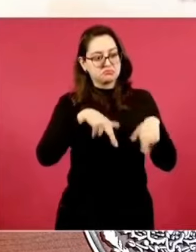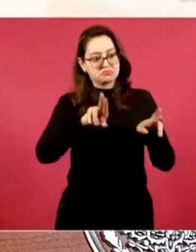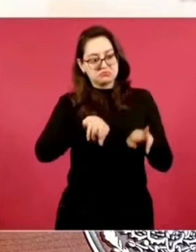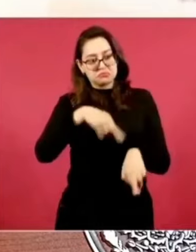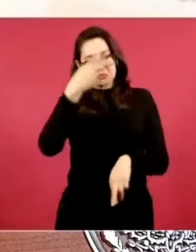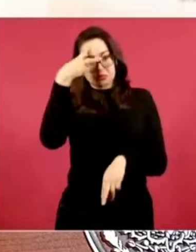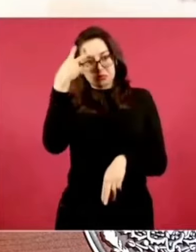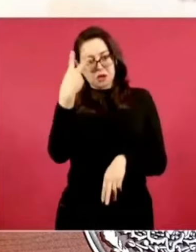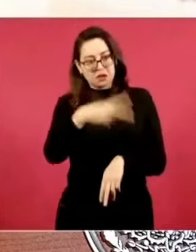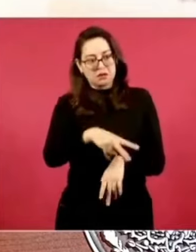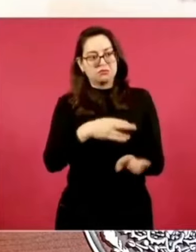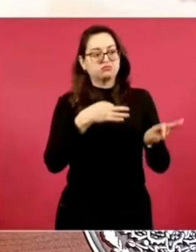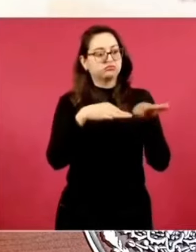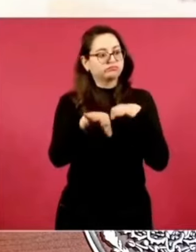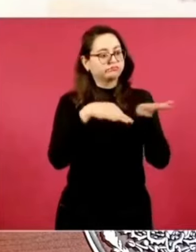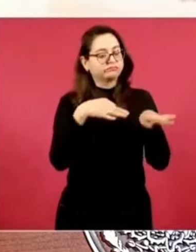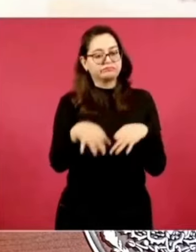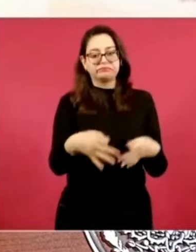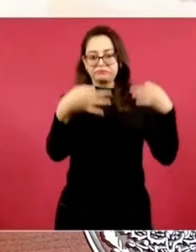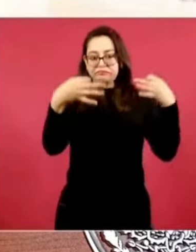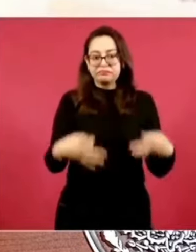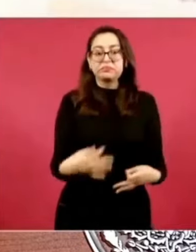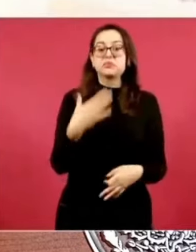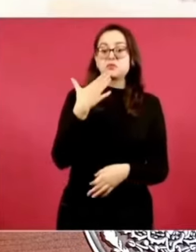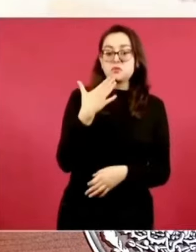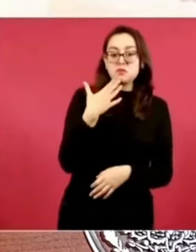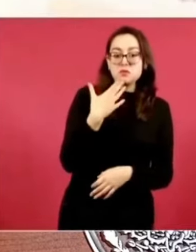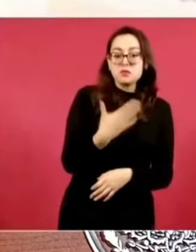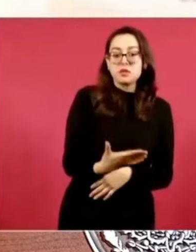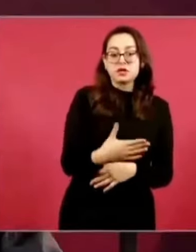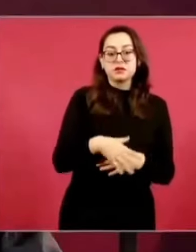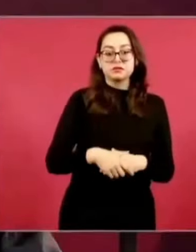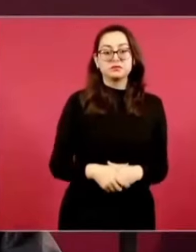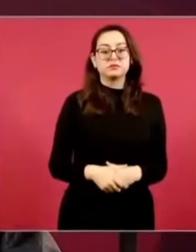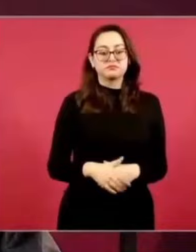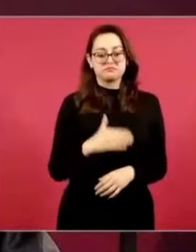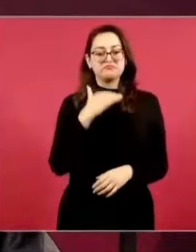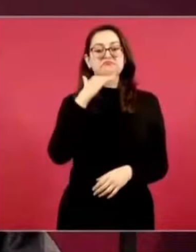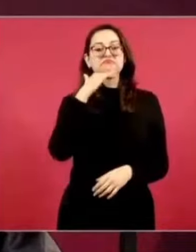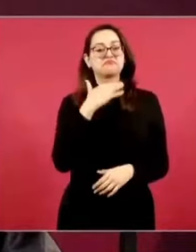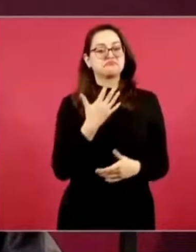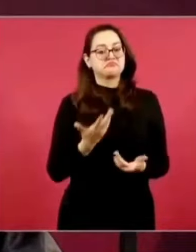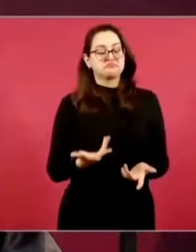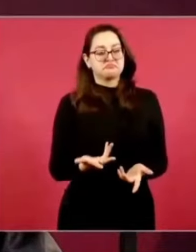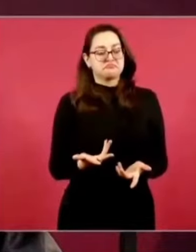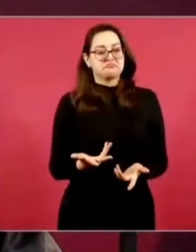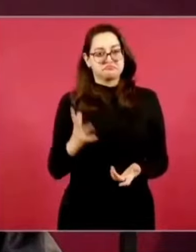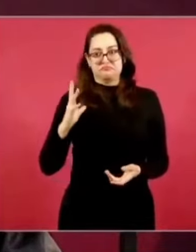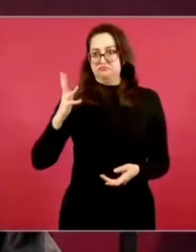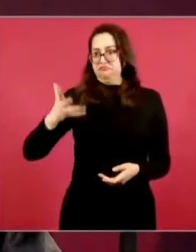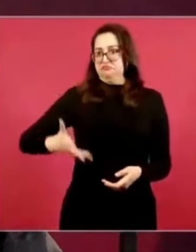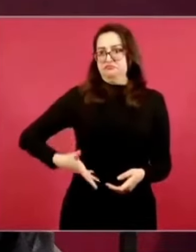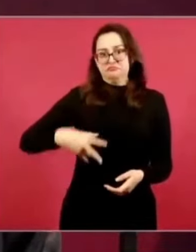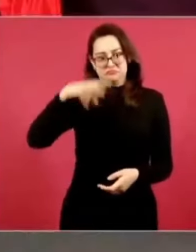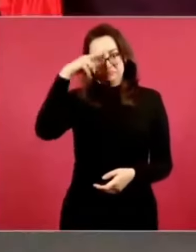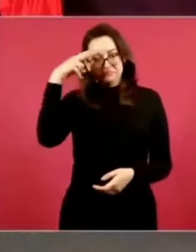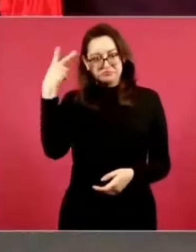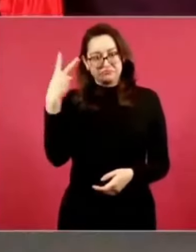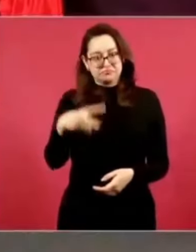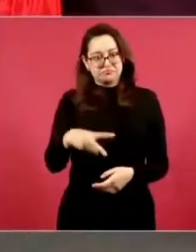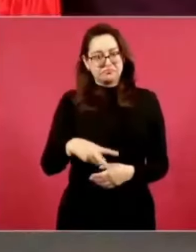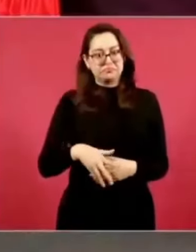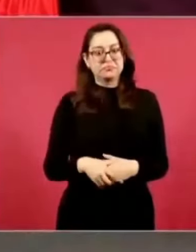han representado con mucha dignidad a nuestro país. Es algo que